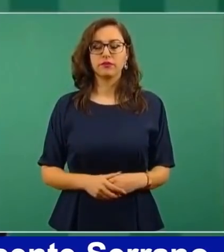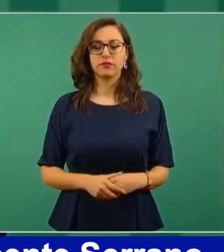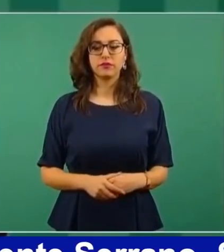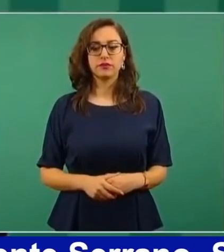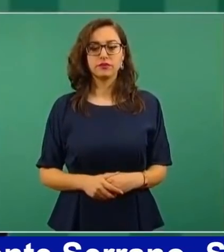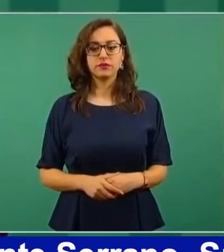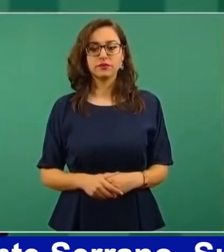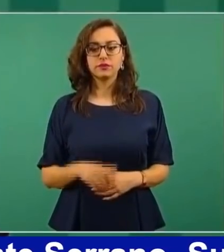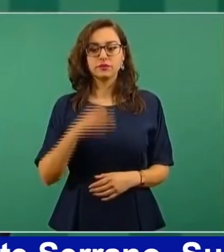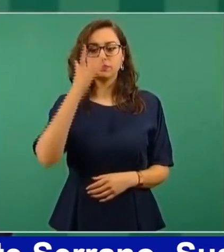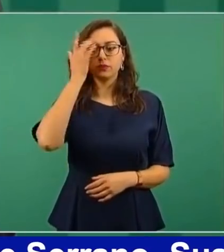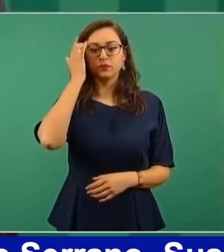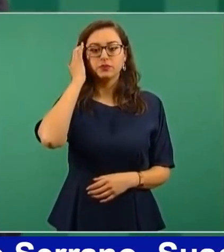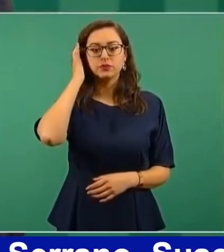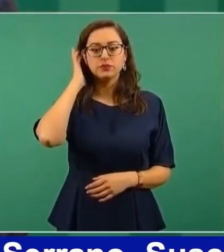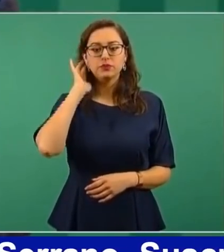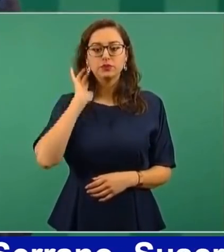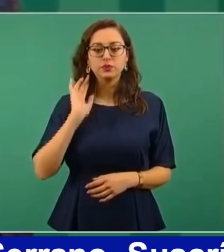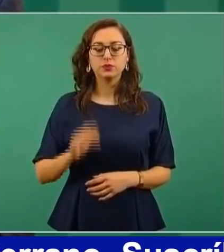No.